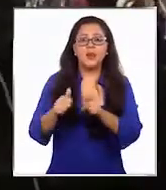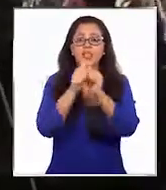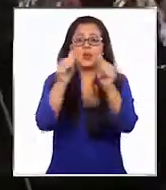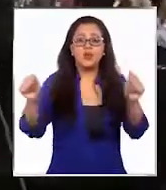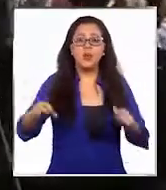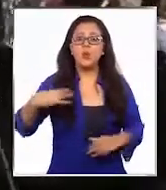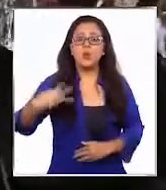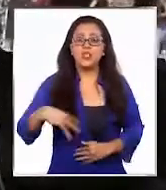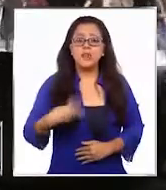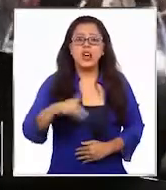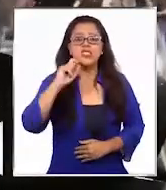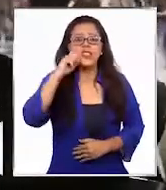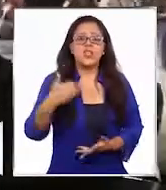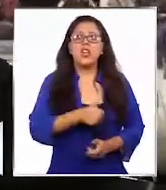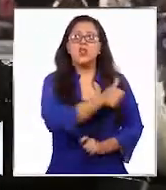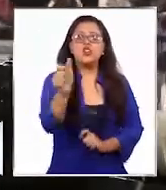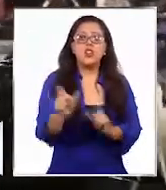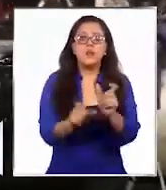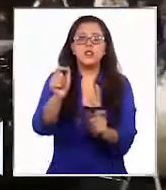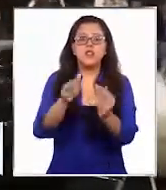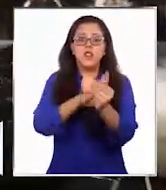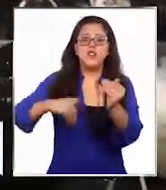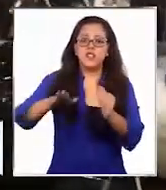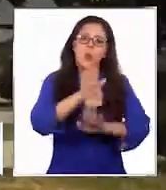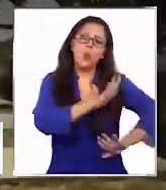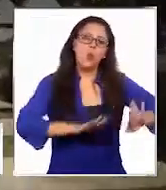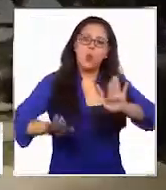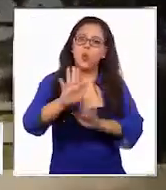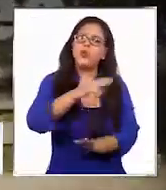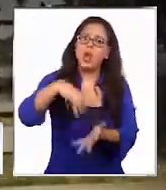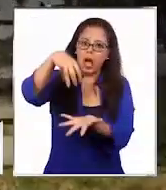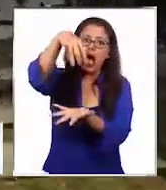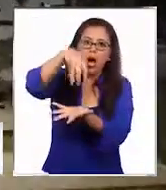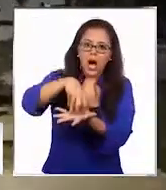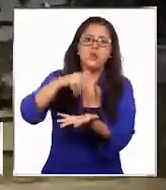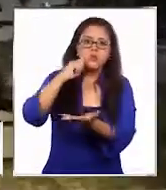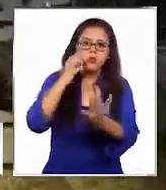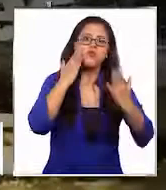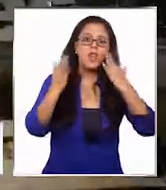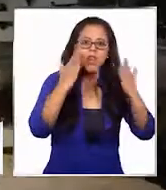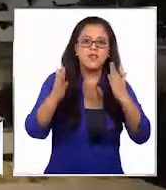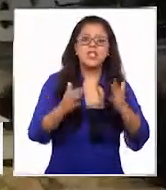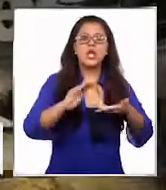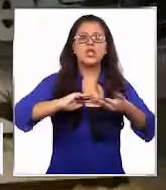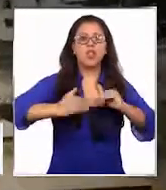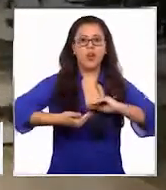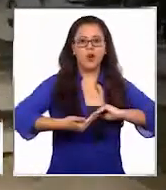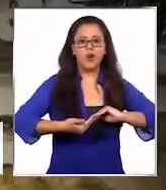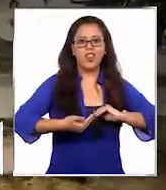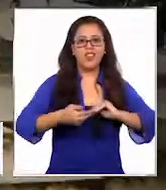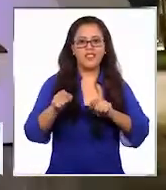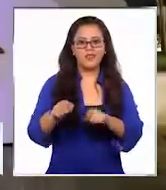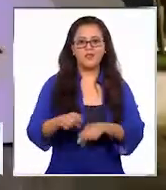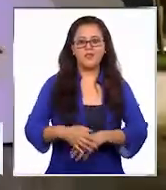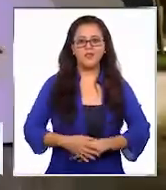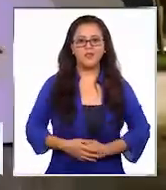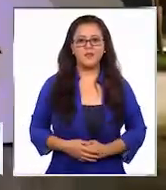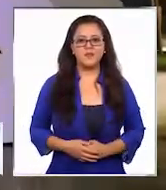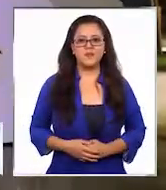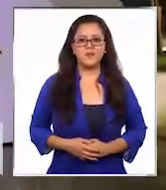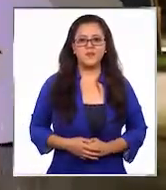por parte de la autoridad municipal es que todos los vecinos cuiden de este espacio que va en beneficio de toda la comunidad andina.